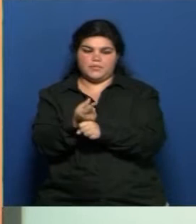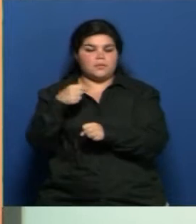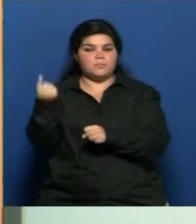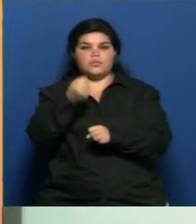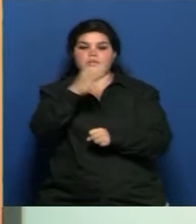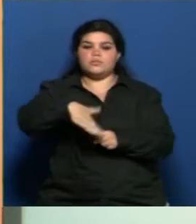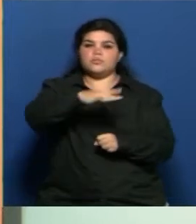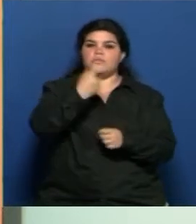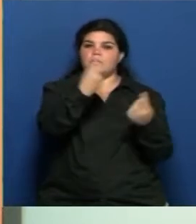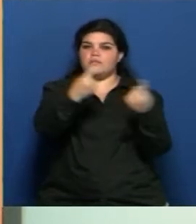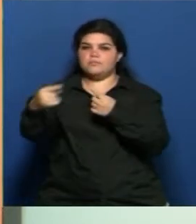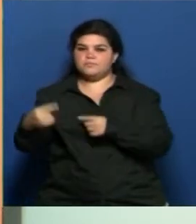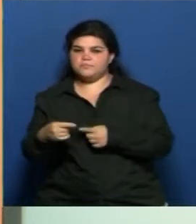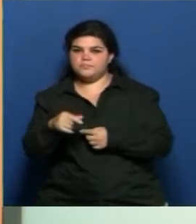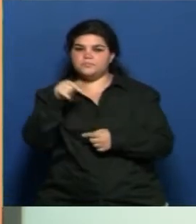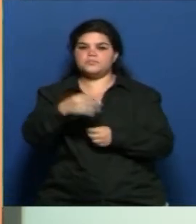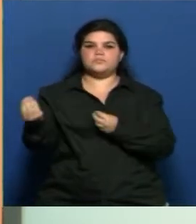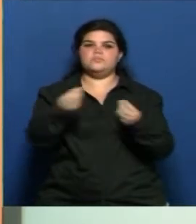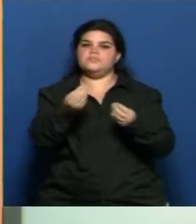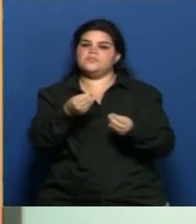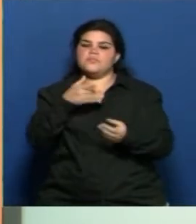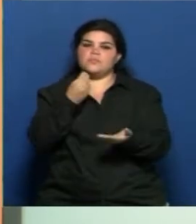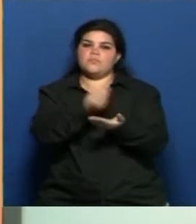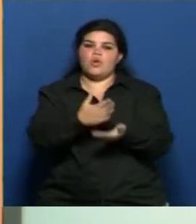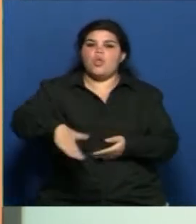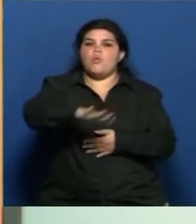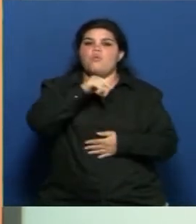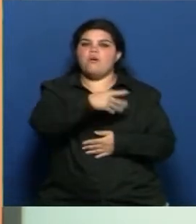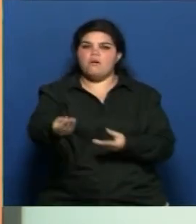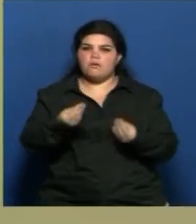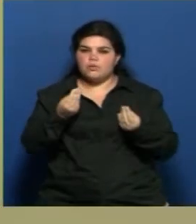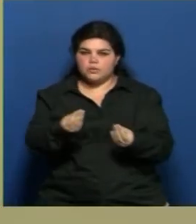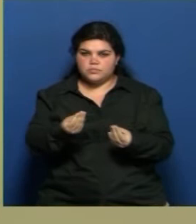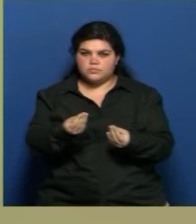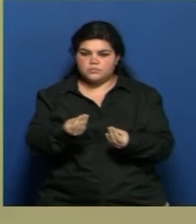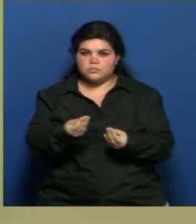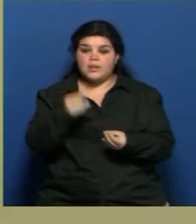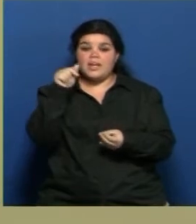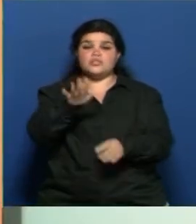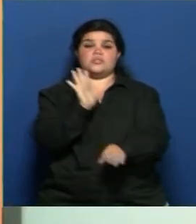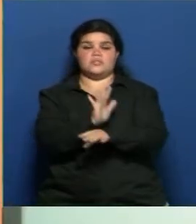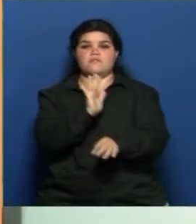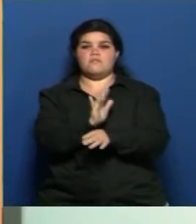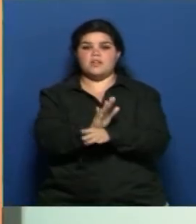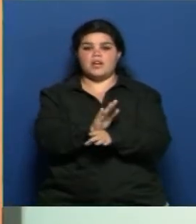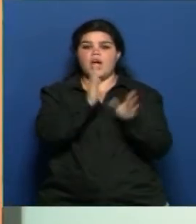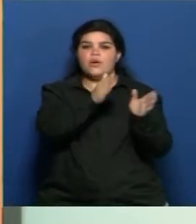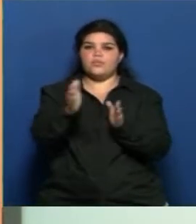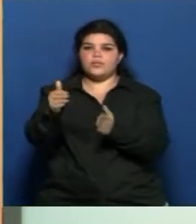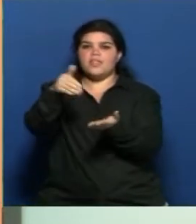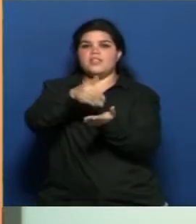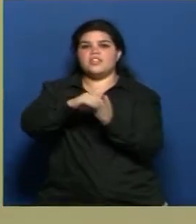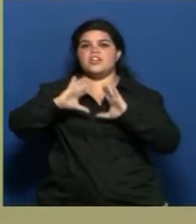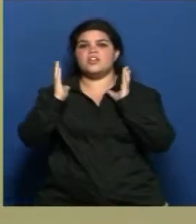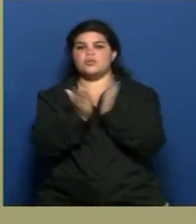lugares específicos de acuerdo a la aptitud que tiene ese lugar. Que eso es ordenamiento territorial. Claro, ordenamiento territorial,